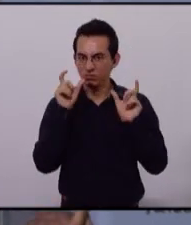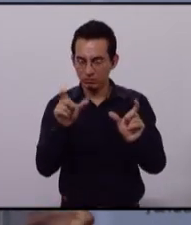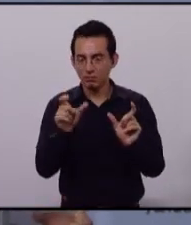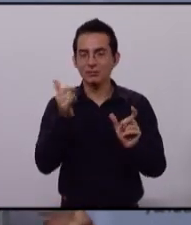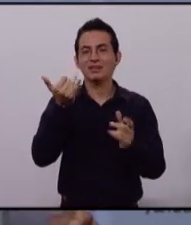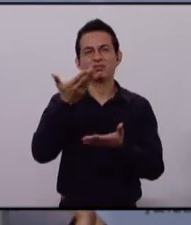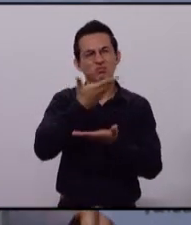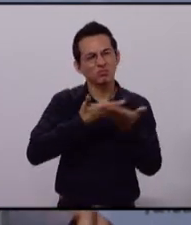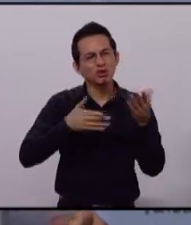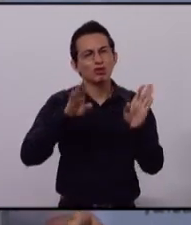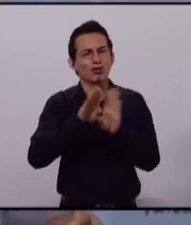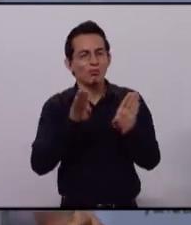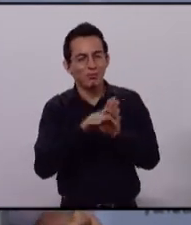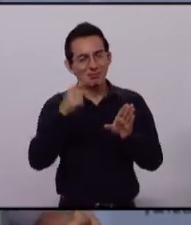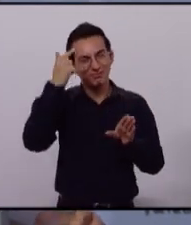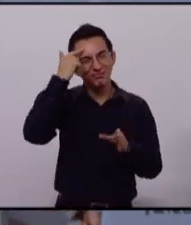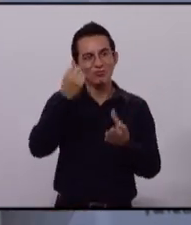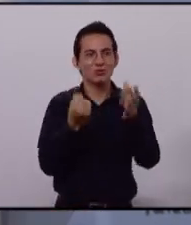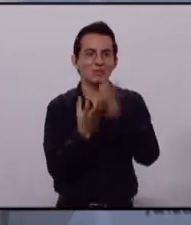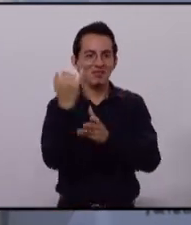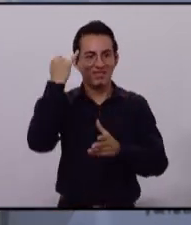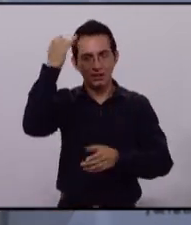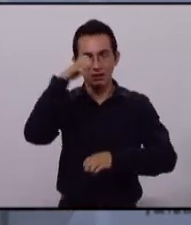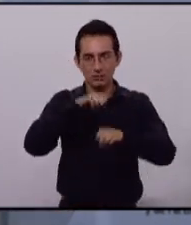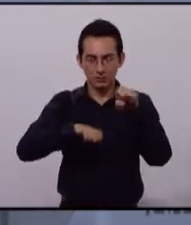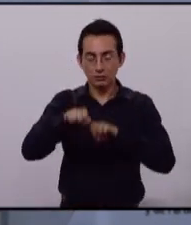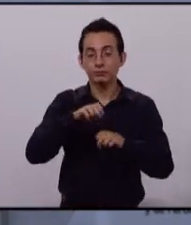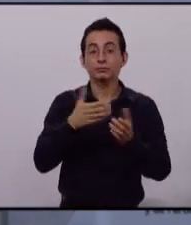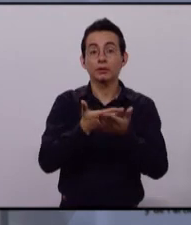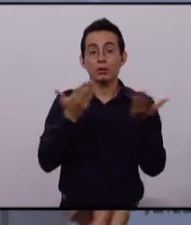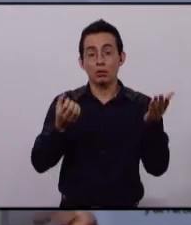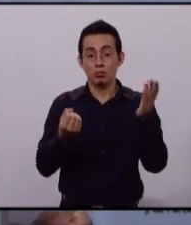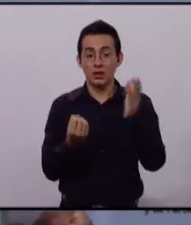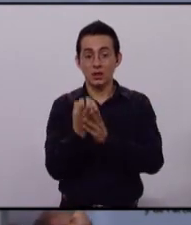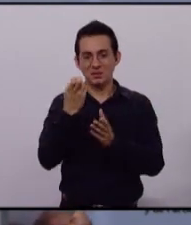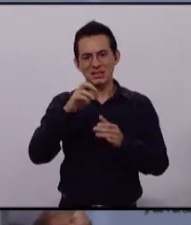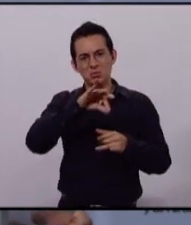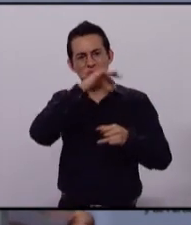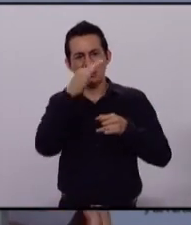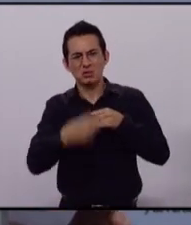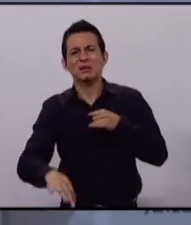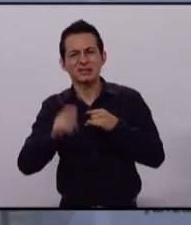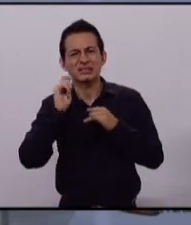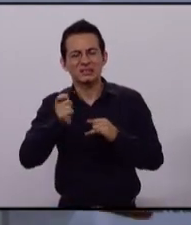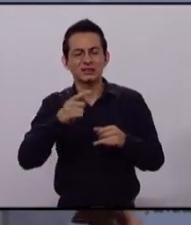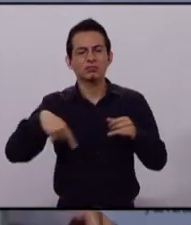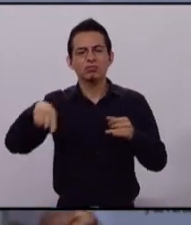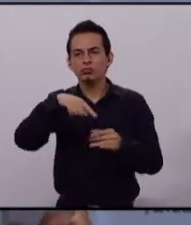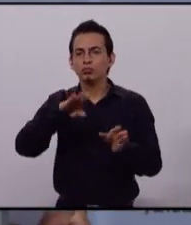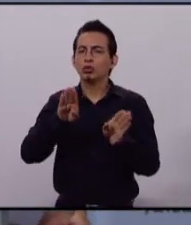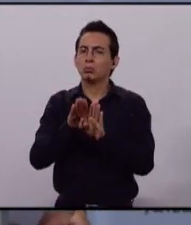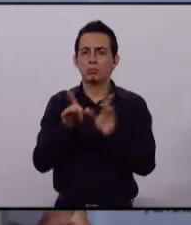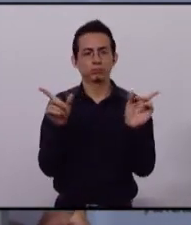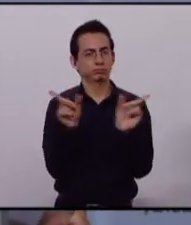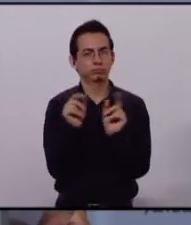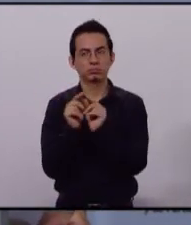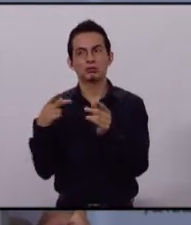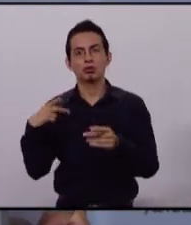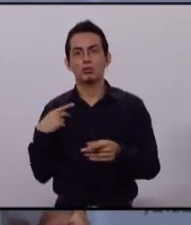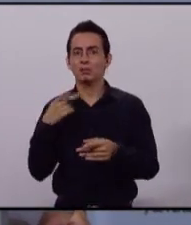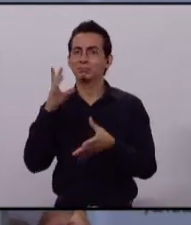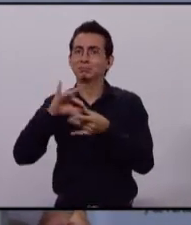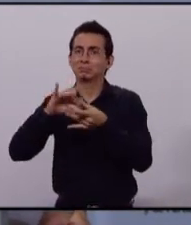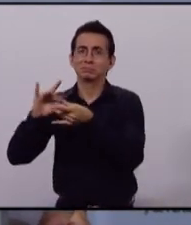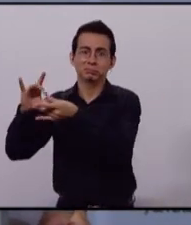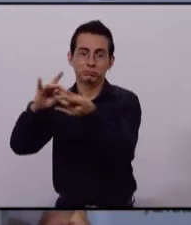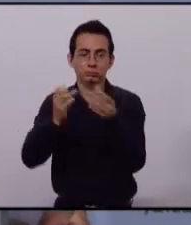al desarrollo económico y generación de empleo. Estamos entrando ya a esta última etapa. Será una ronda de conclusiones y la